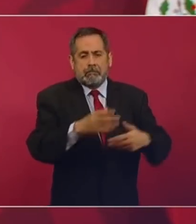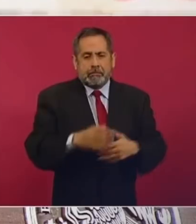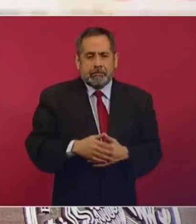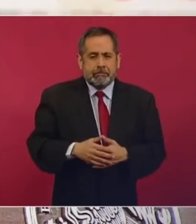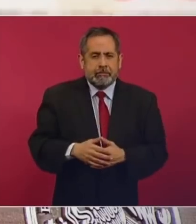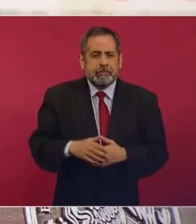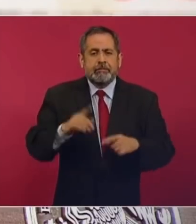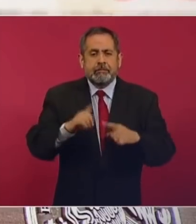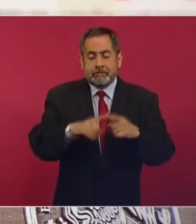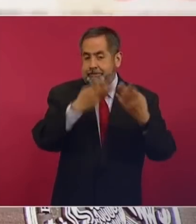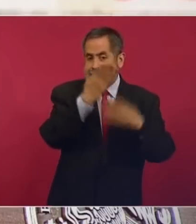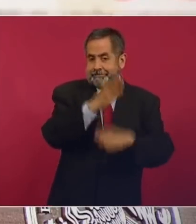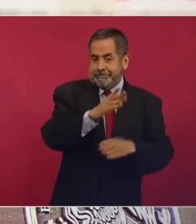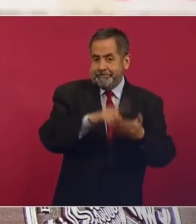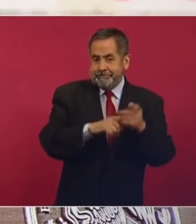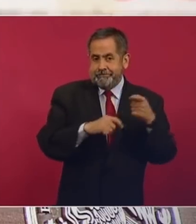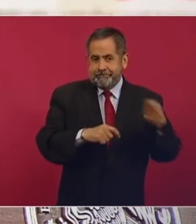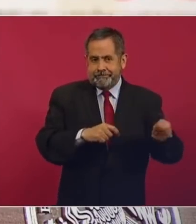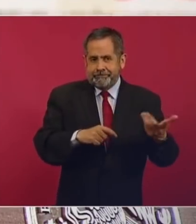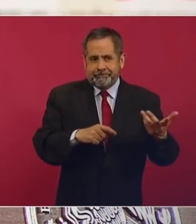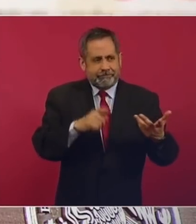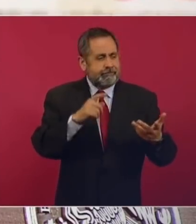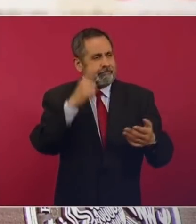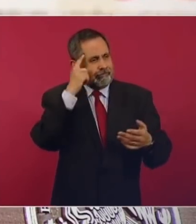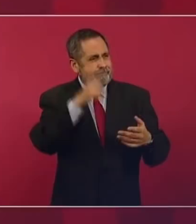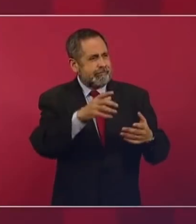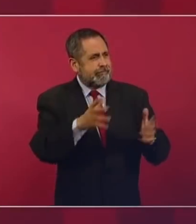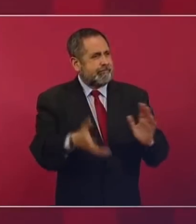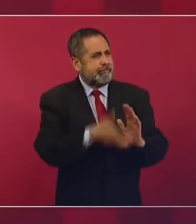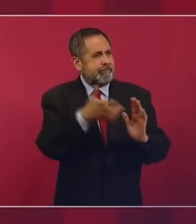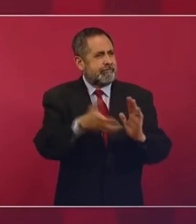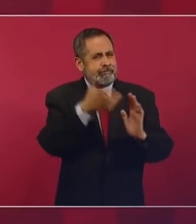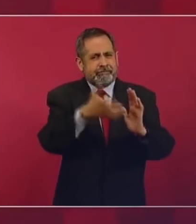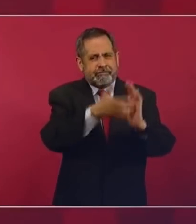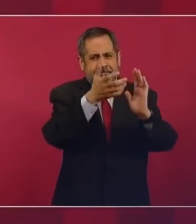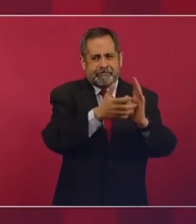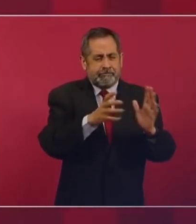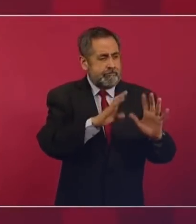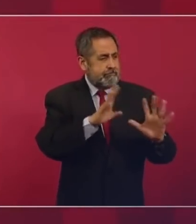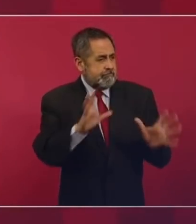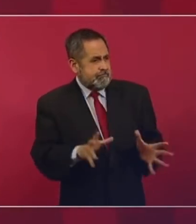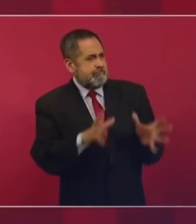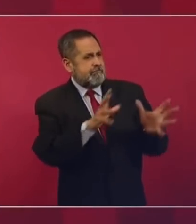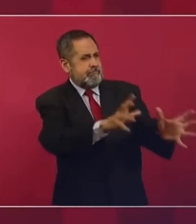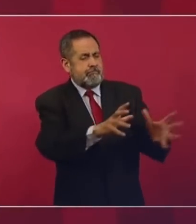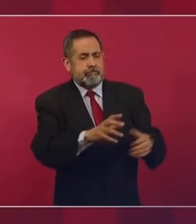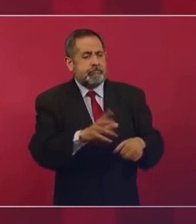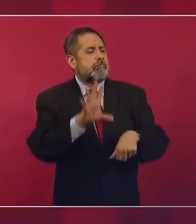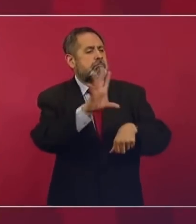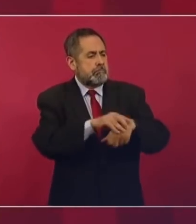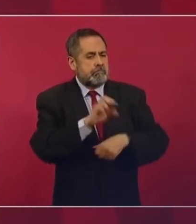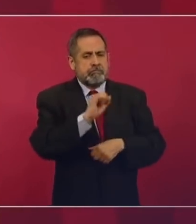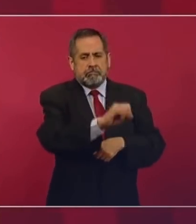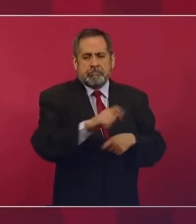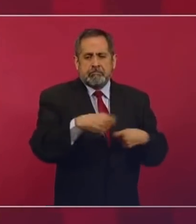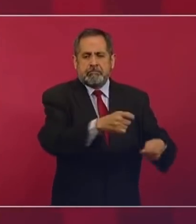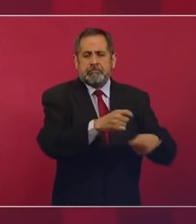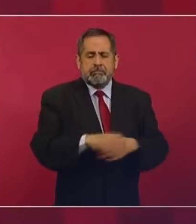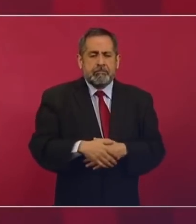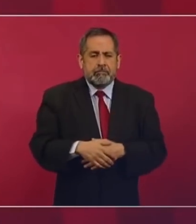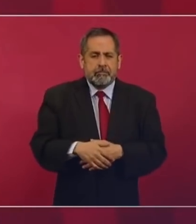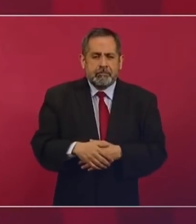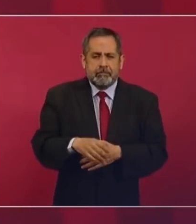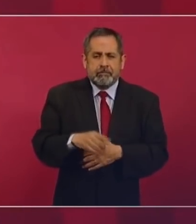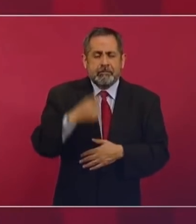de materiales de construcción a 500